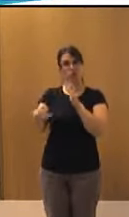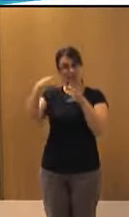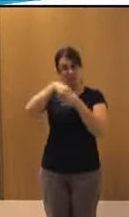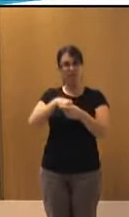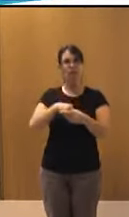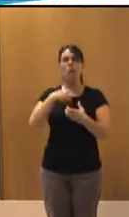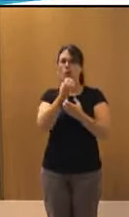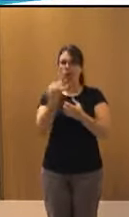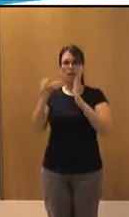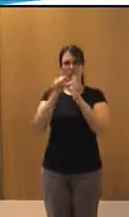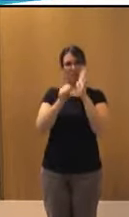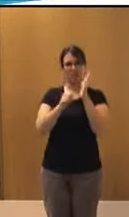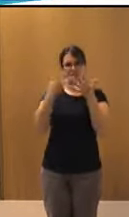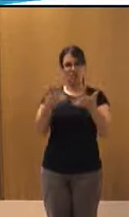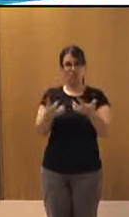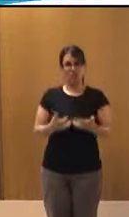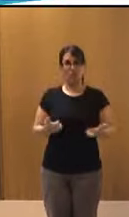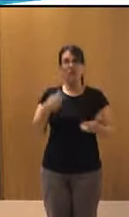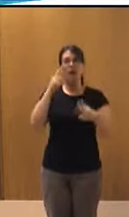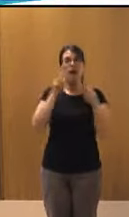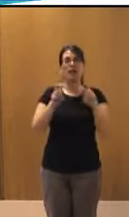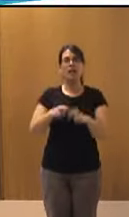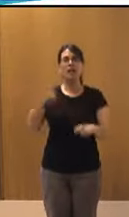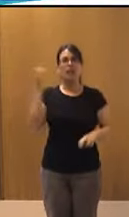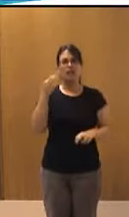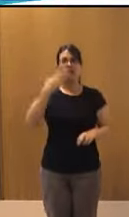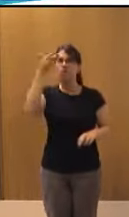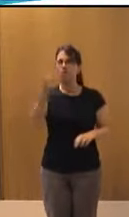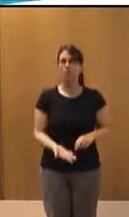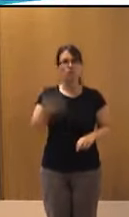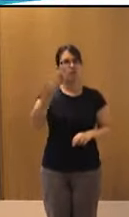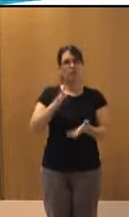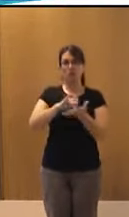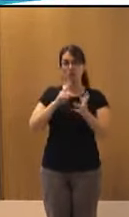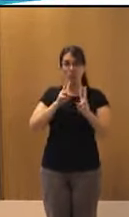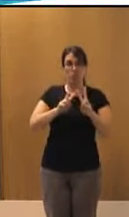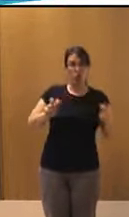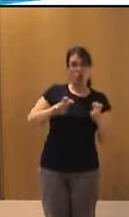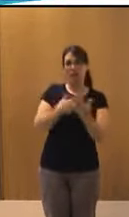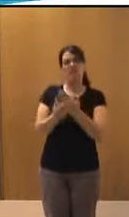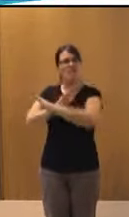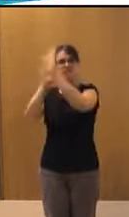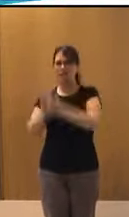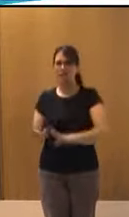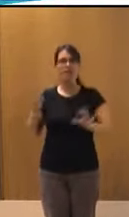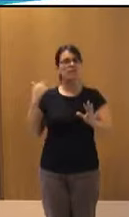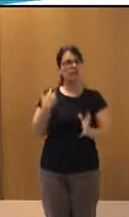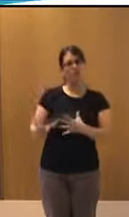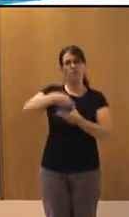que analizan lo importante que es tener en cuenta desde el principio las necesidades y expectativas